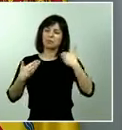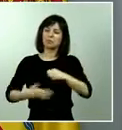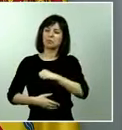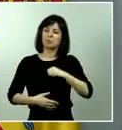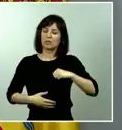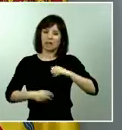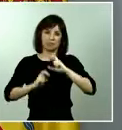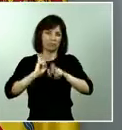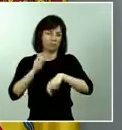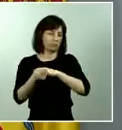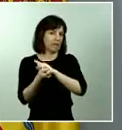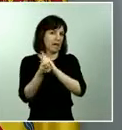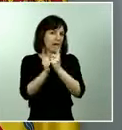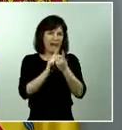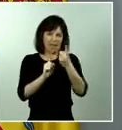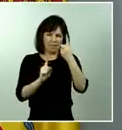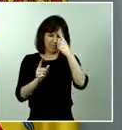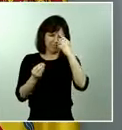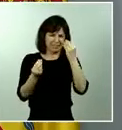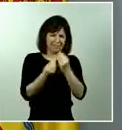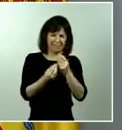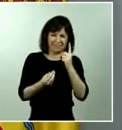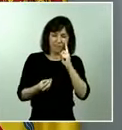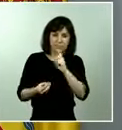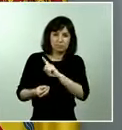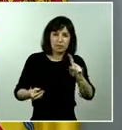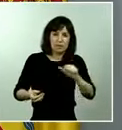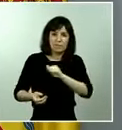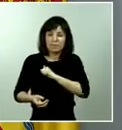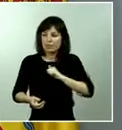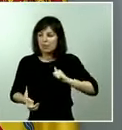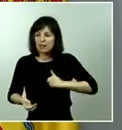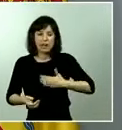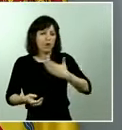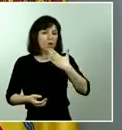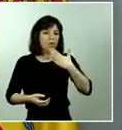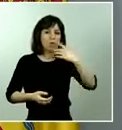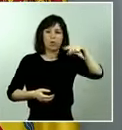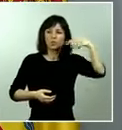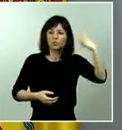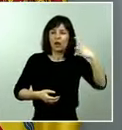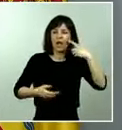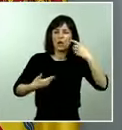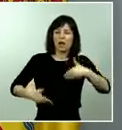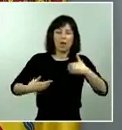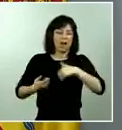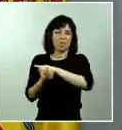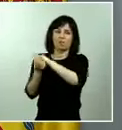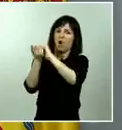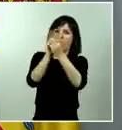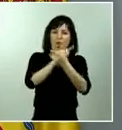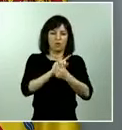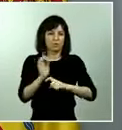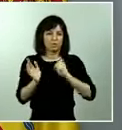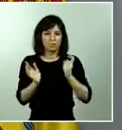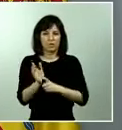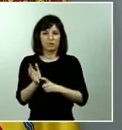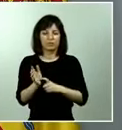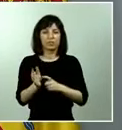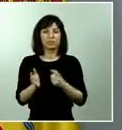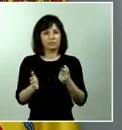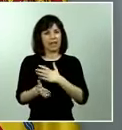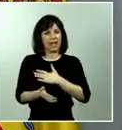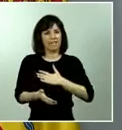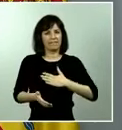profesionales, de nuestros hábitos de ocio, de cultura, etc. Y quiero desde este momento manifestar que